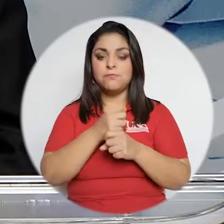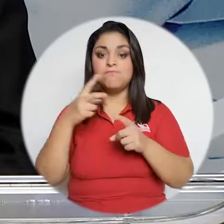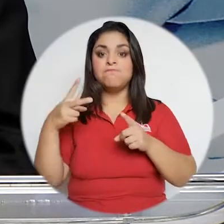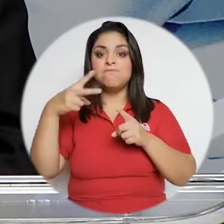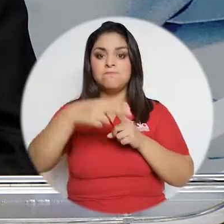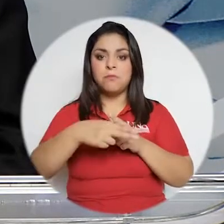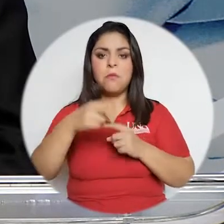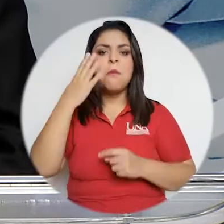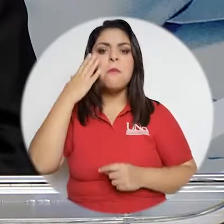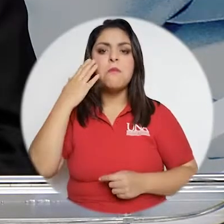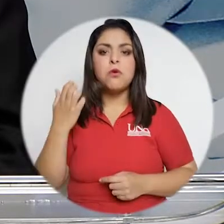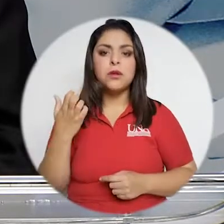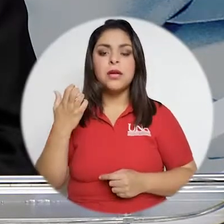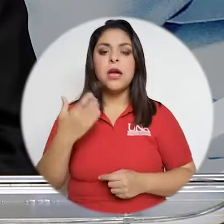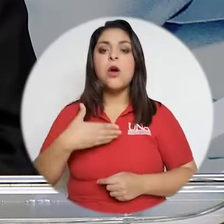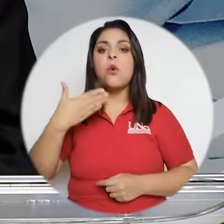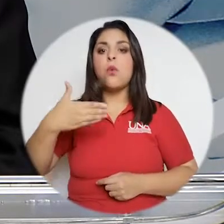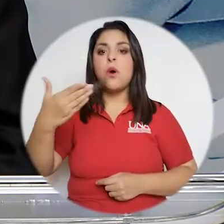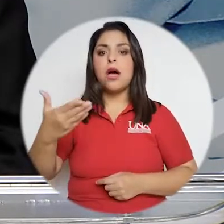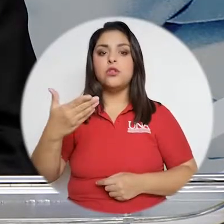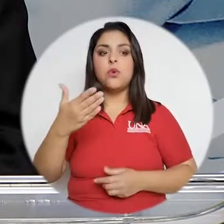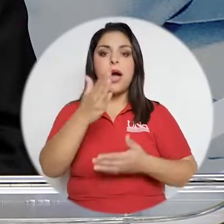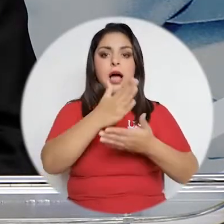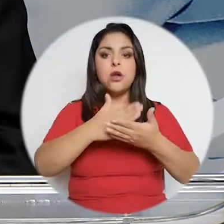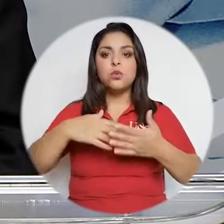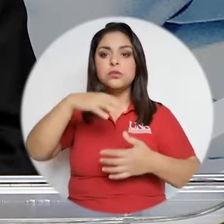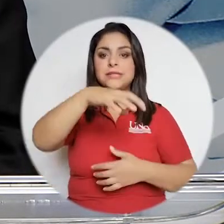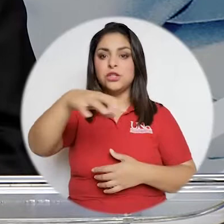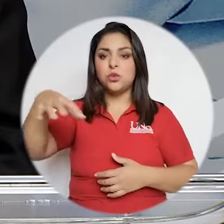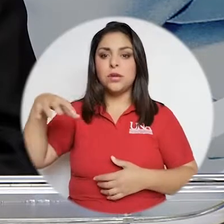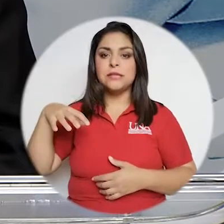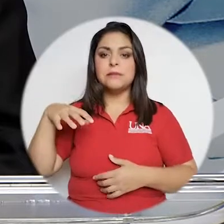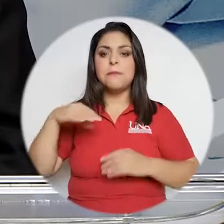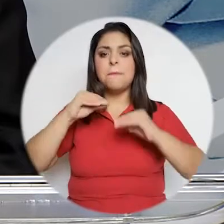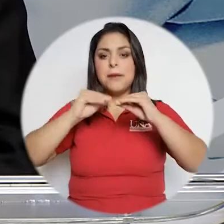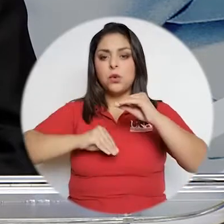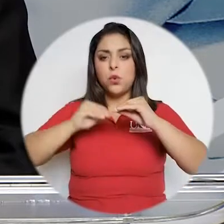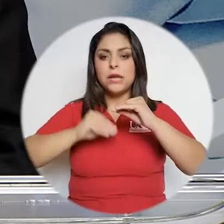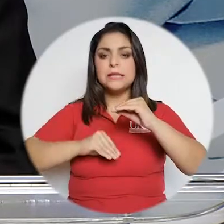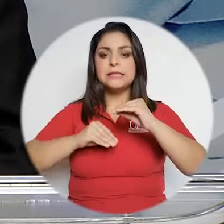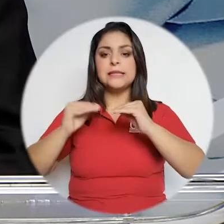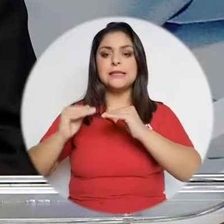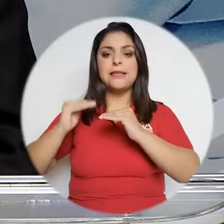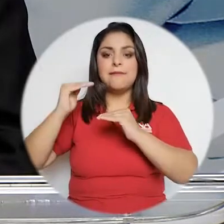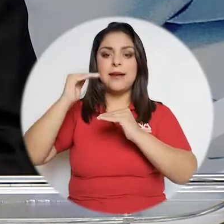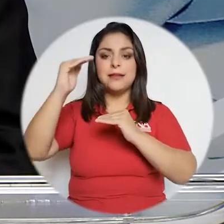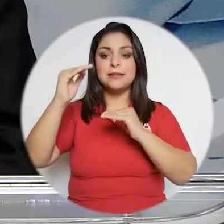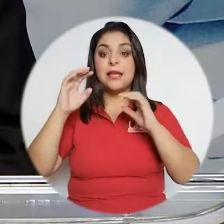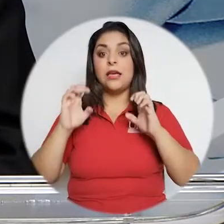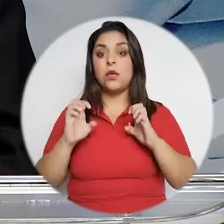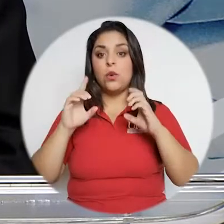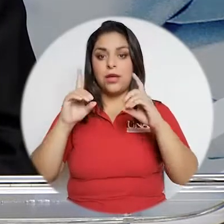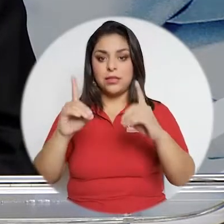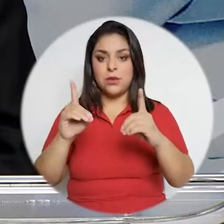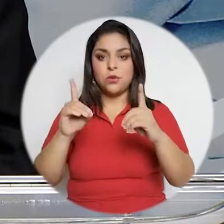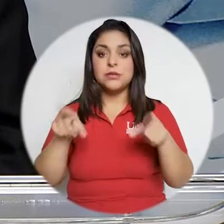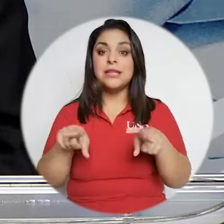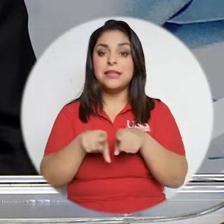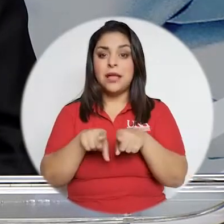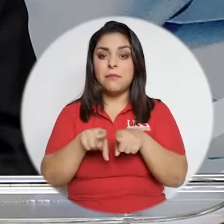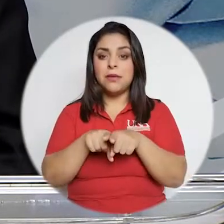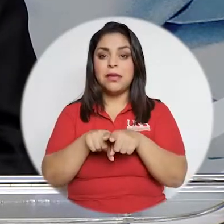primordialmente en los sectores con menores niveles educativos, que son también, en consecuencia,